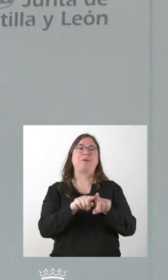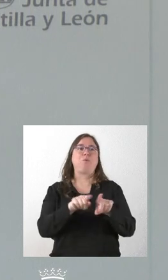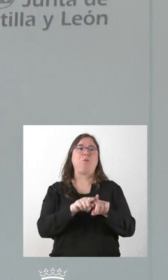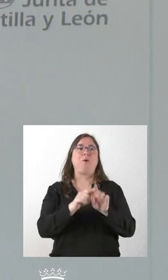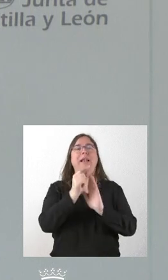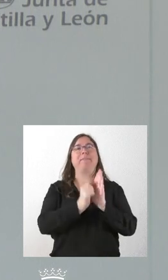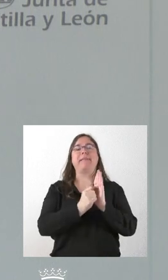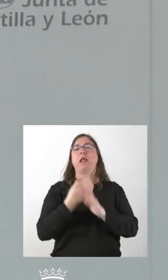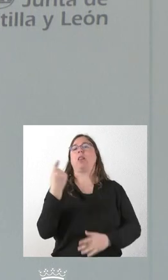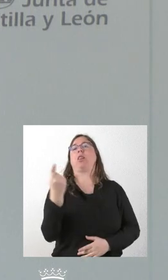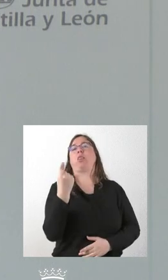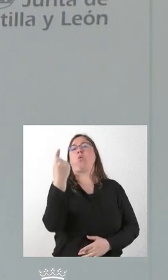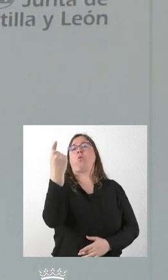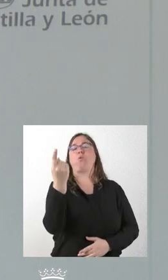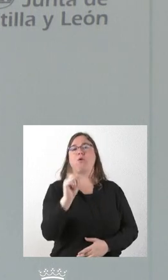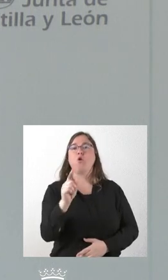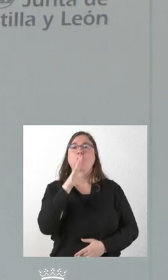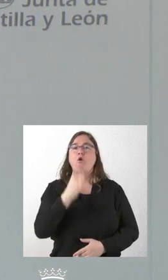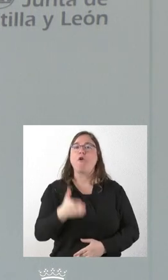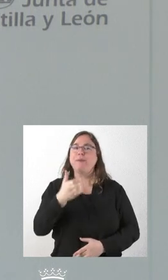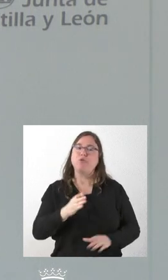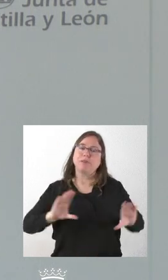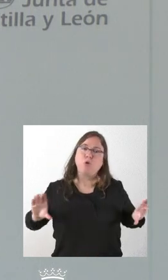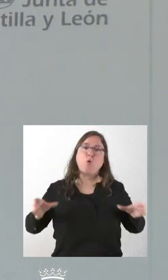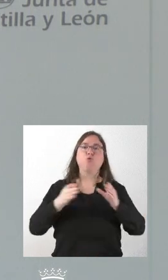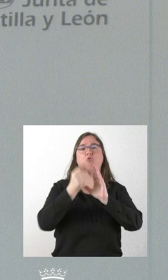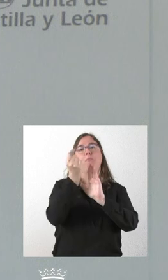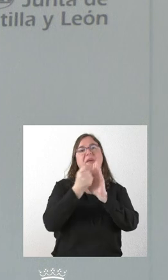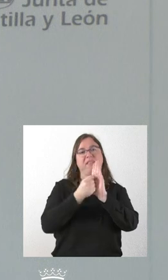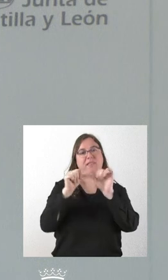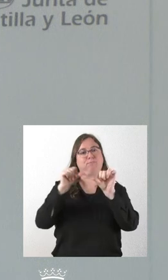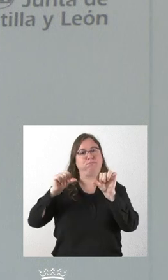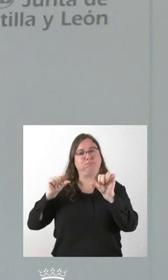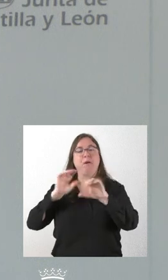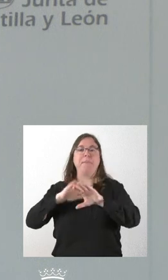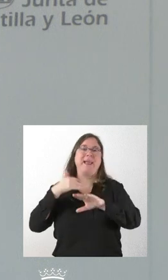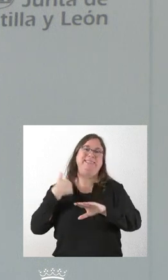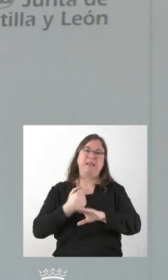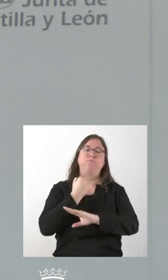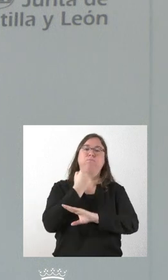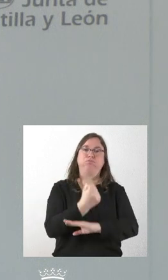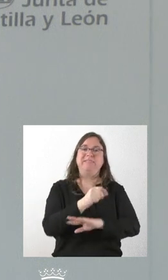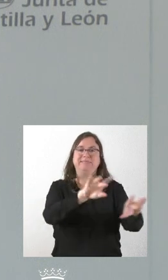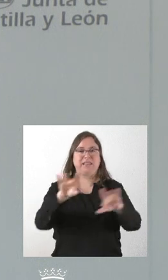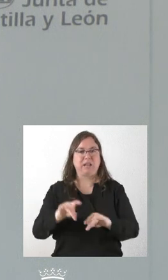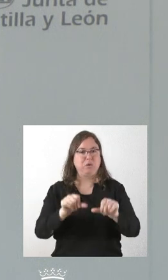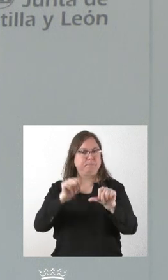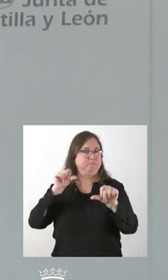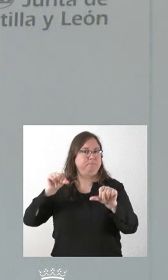aislada o sola en sí misma. Por otro lado, lo más importante es el conjunto de medidas que hemos tomado en favor del territorio en los últimos